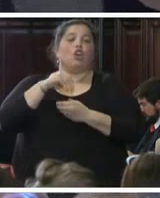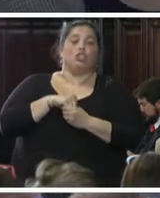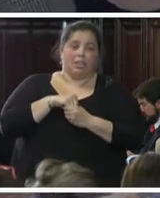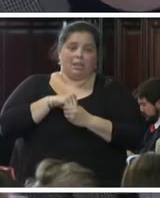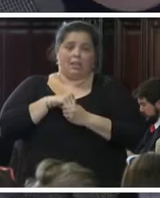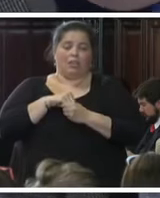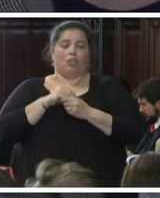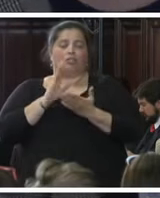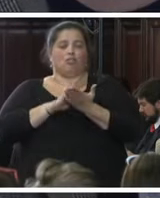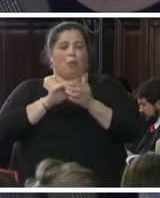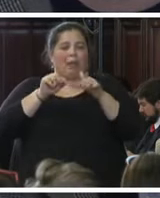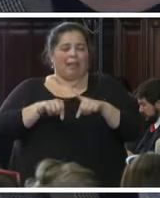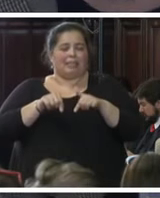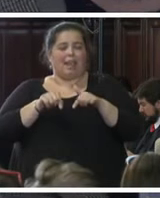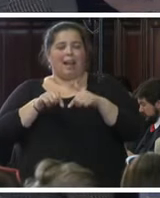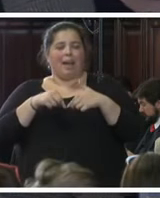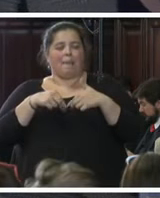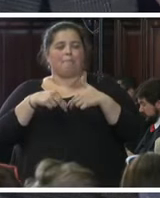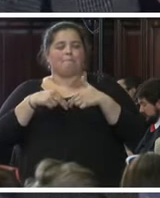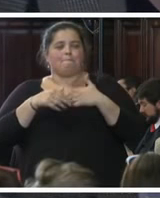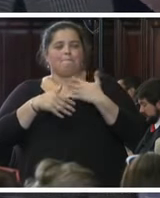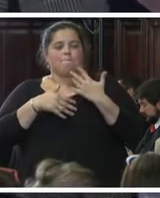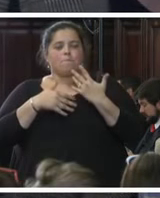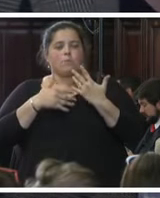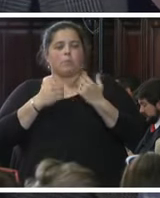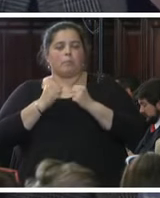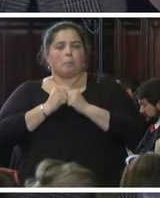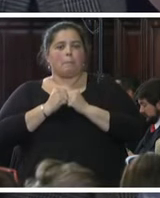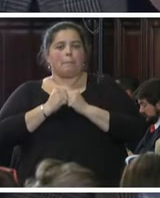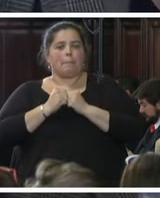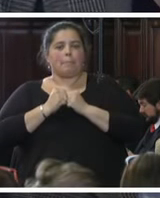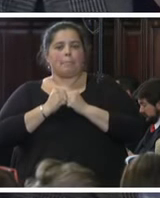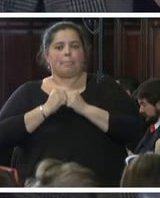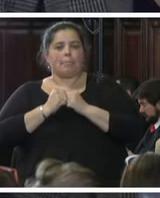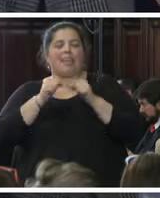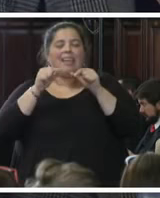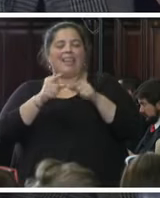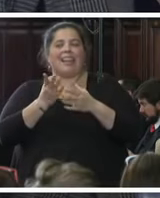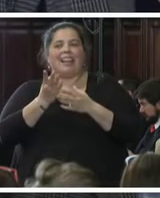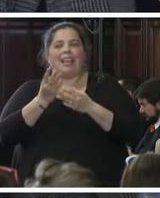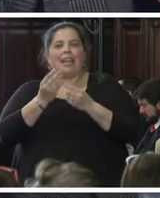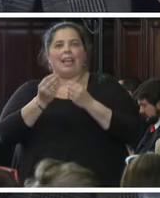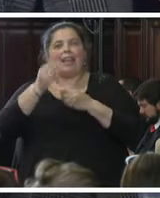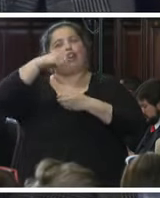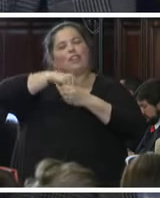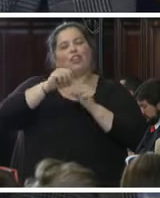de esa de las de los resultados de la